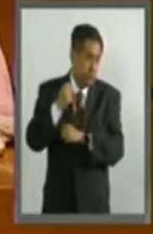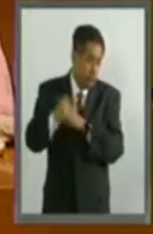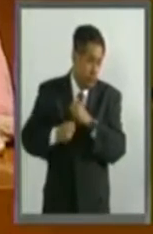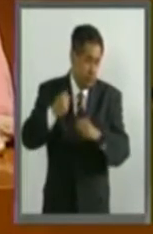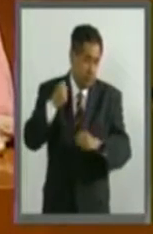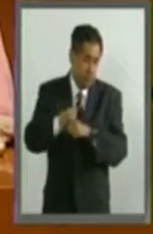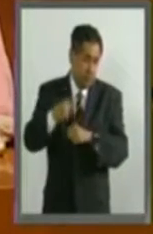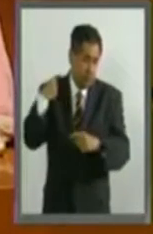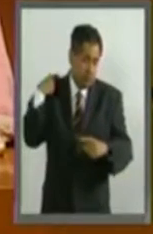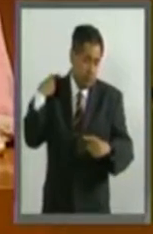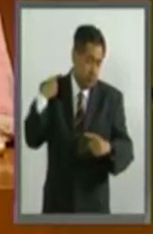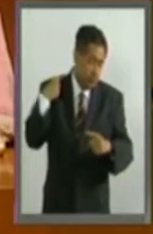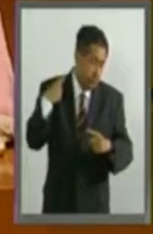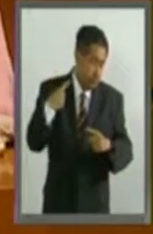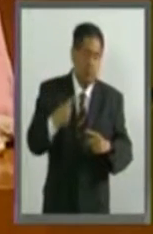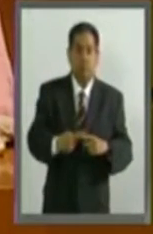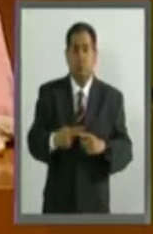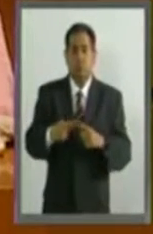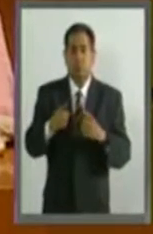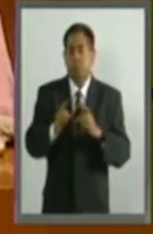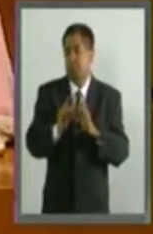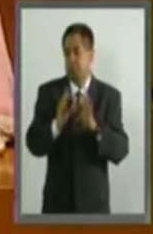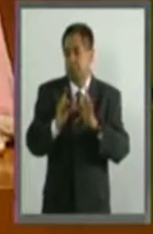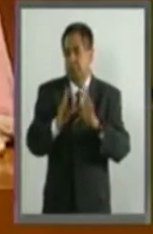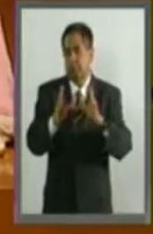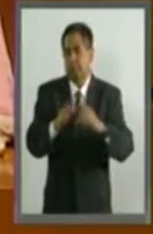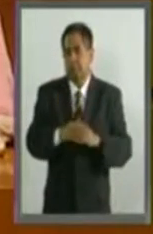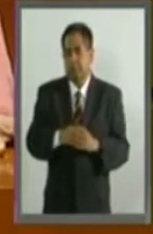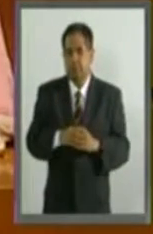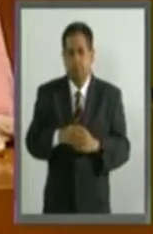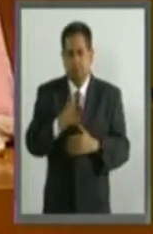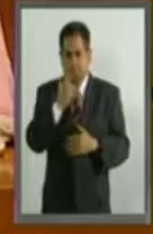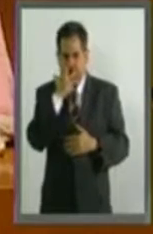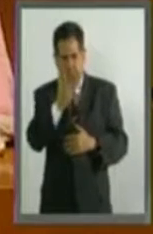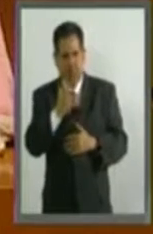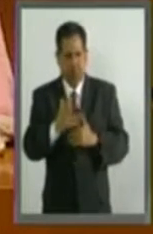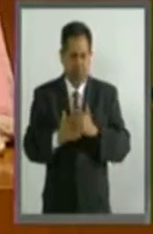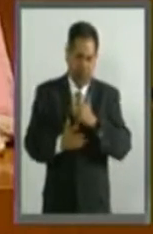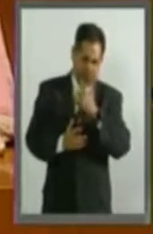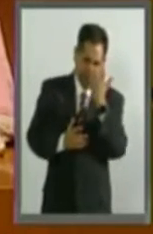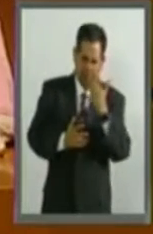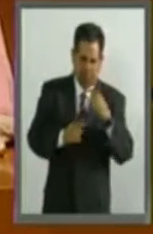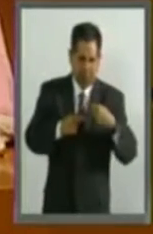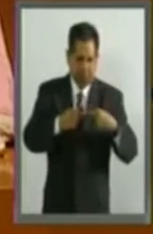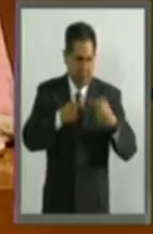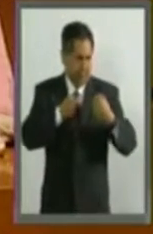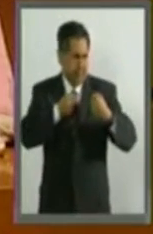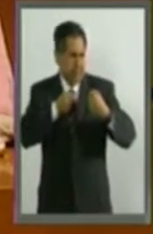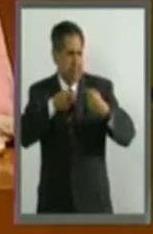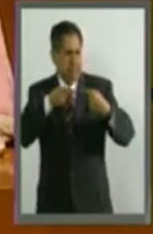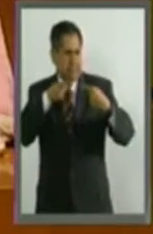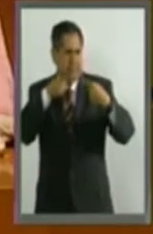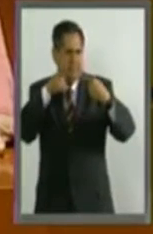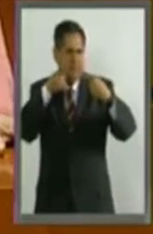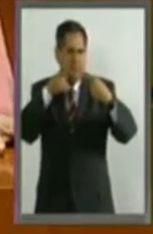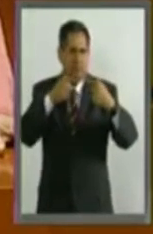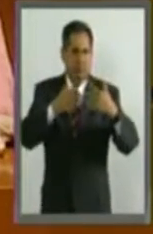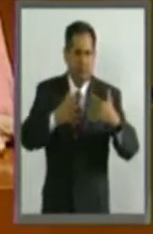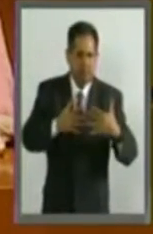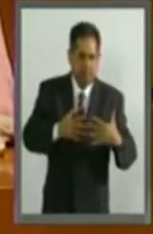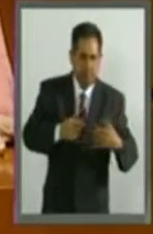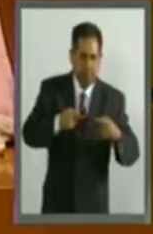conjunta, momentos serios, severos de tensión, que han marcado,